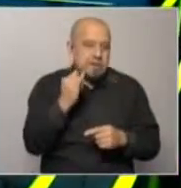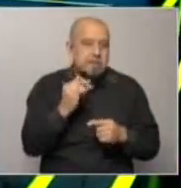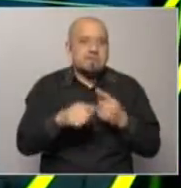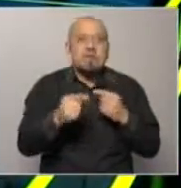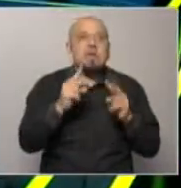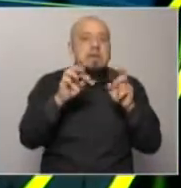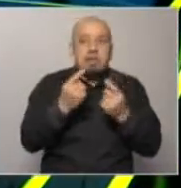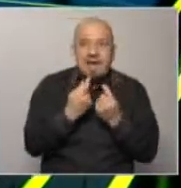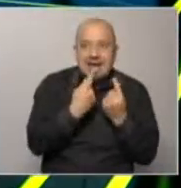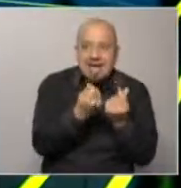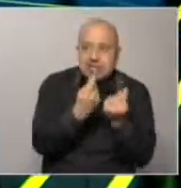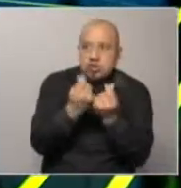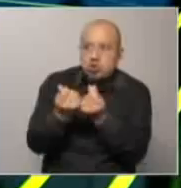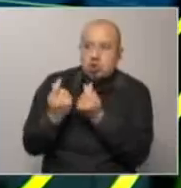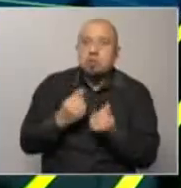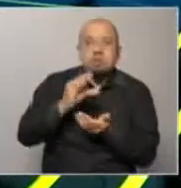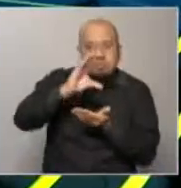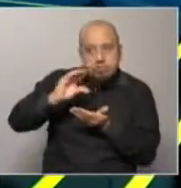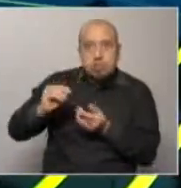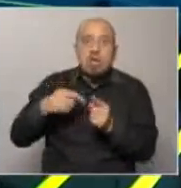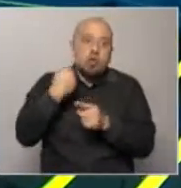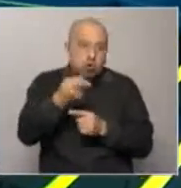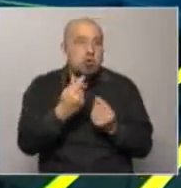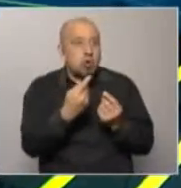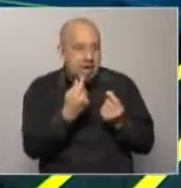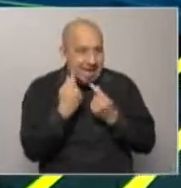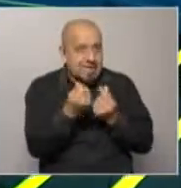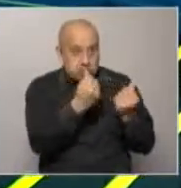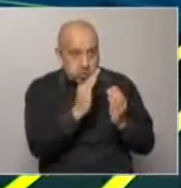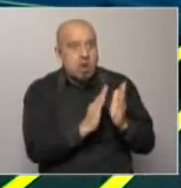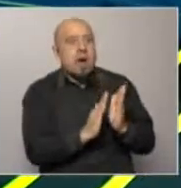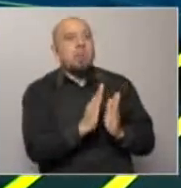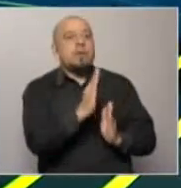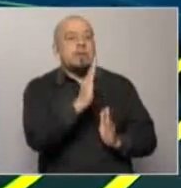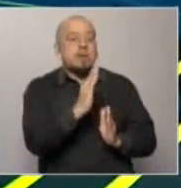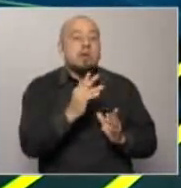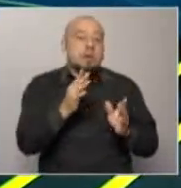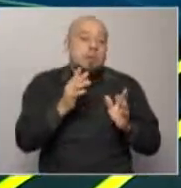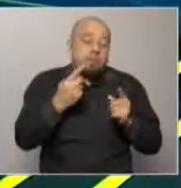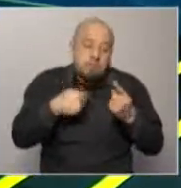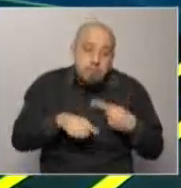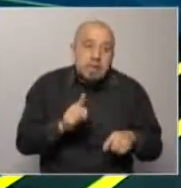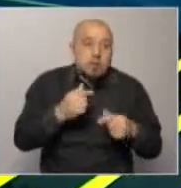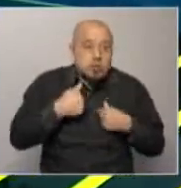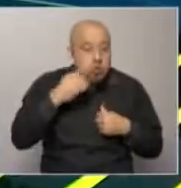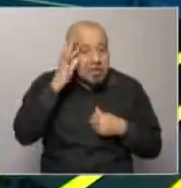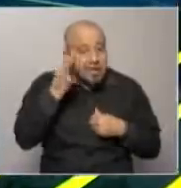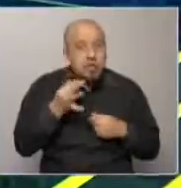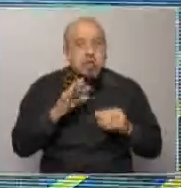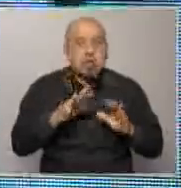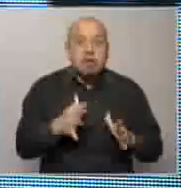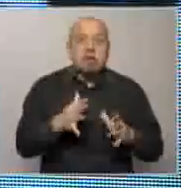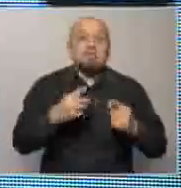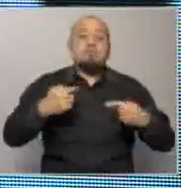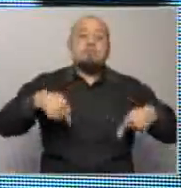más bajada del gasto, en otros que no lo habrá, habrá algún aumento del gasto en algunas cosas, eso es lo que tenemos para ver, pero creo que lo otro, por lo